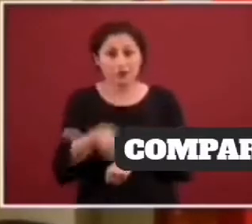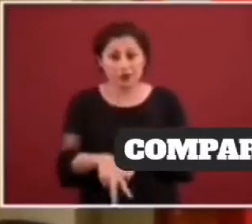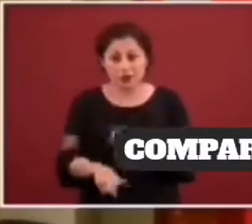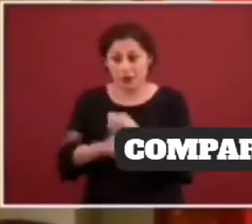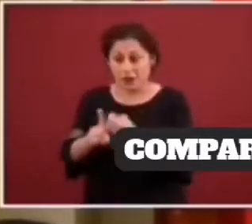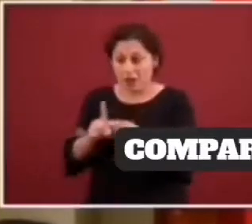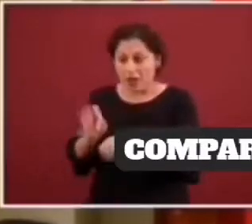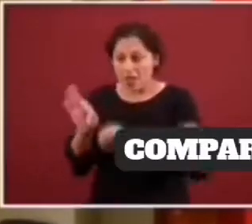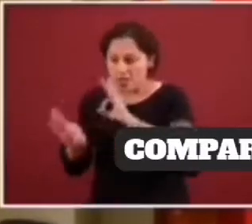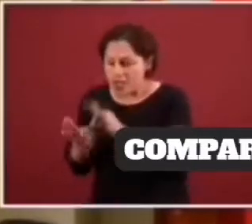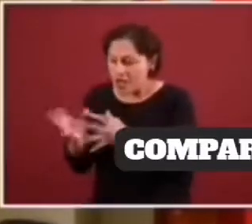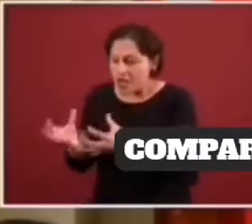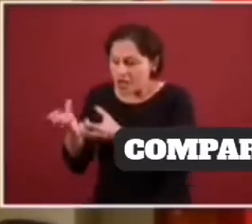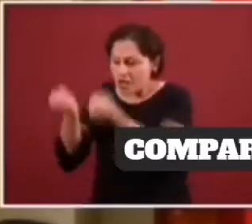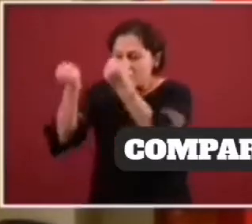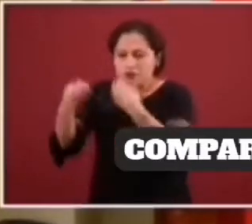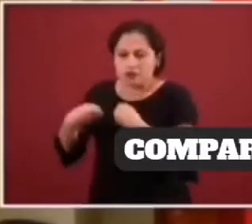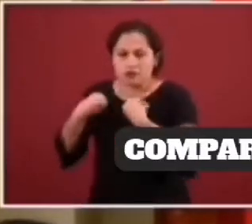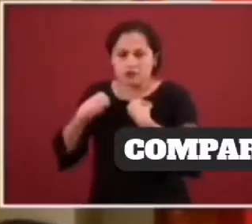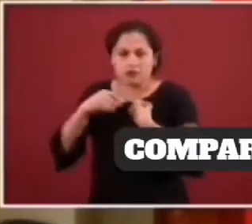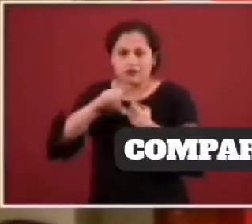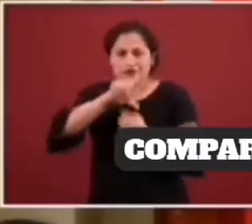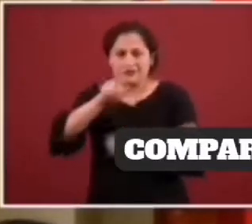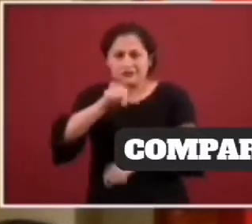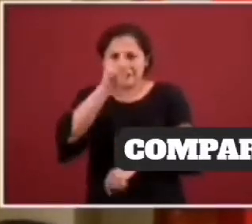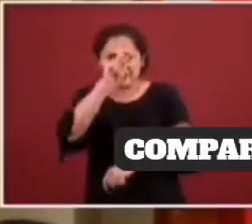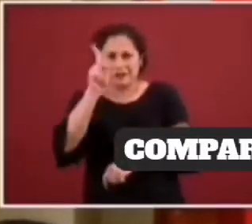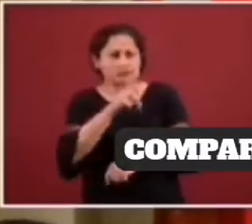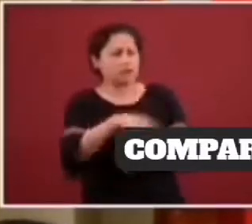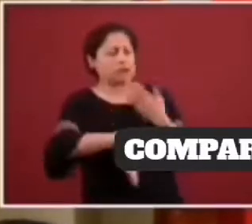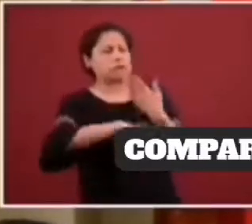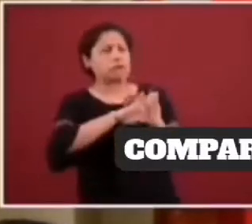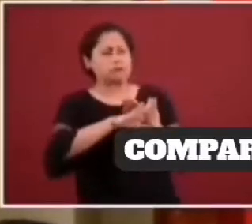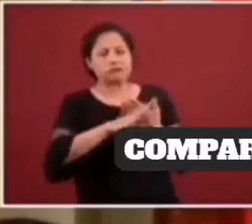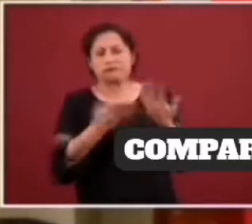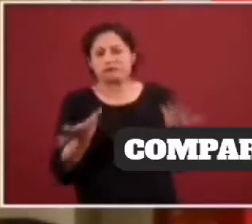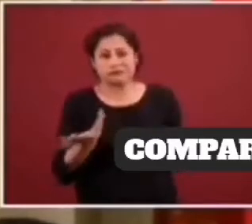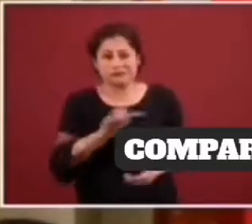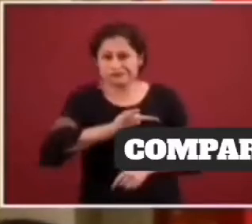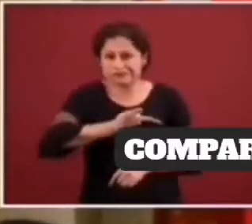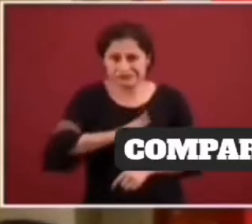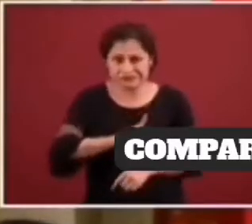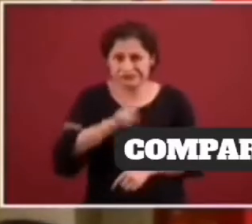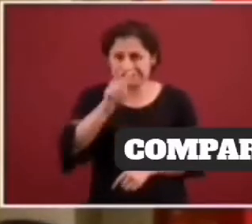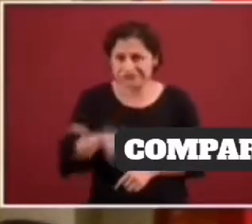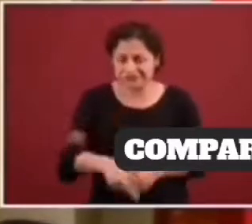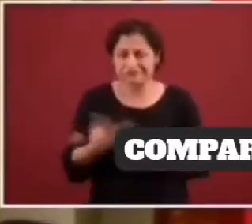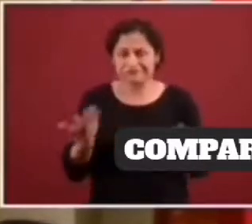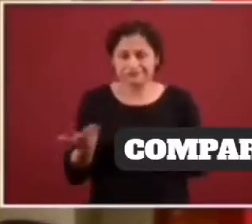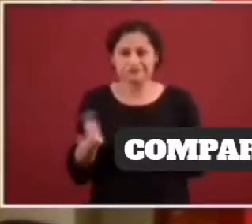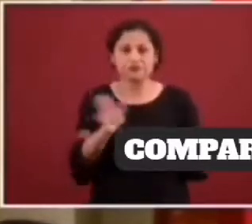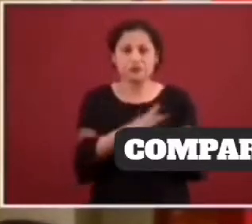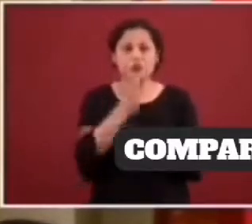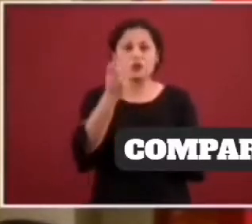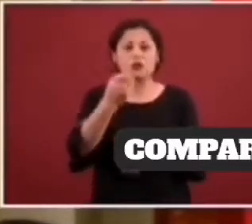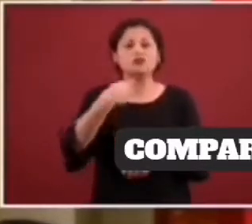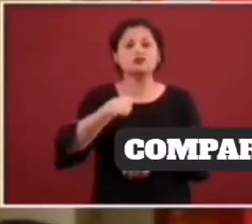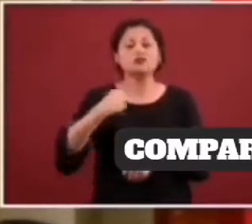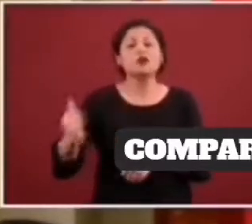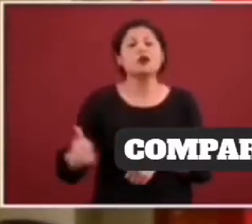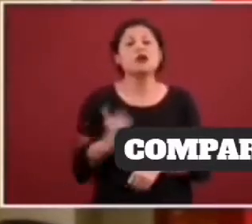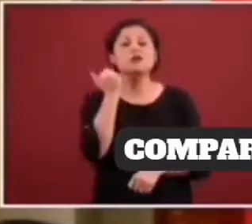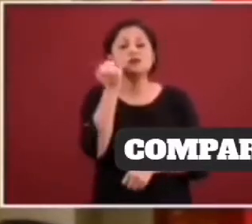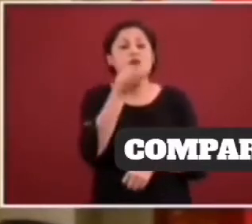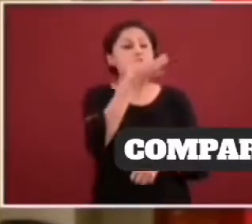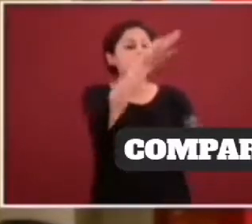no es algo que nadie quiera. Los invitamos de verdad a respetarnos.